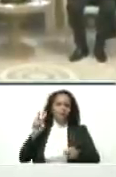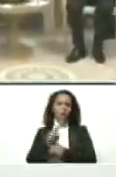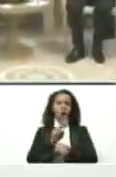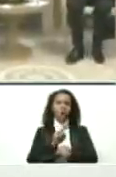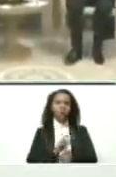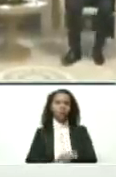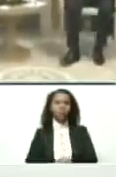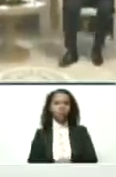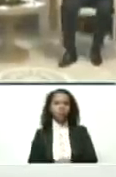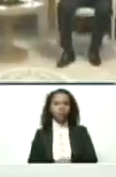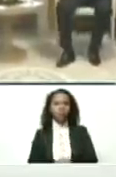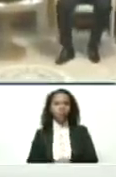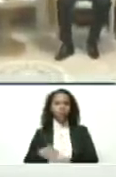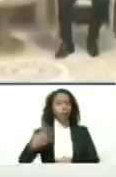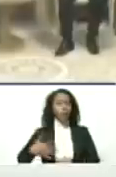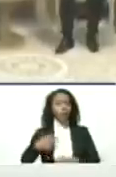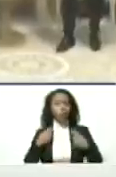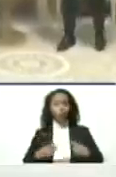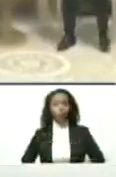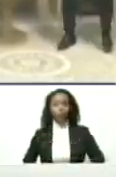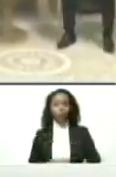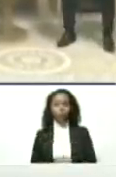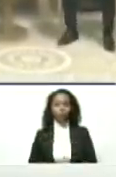de los derechos humanos.